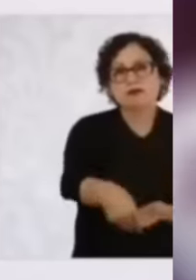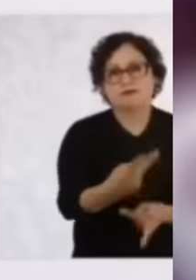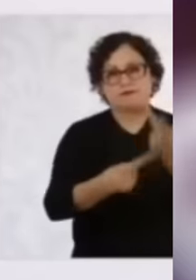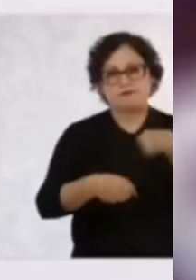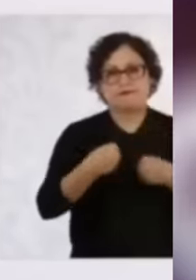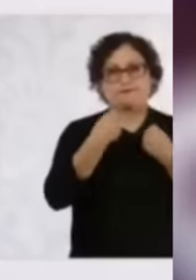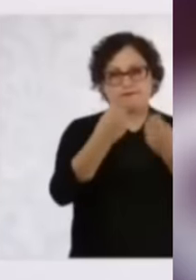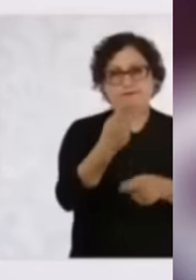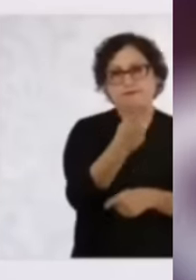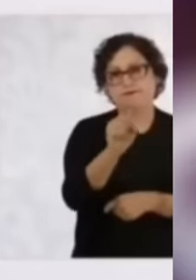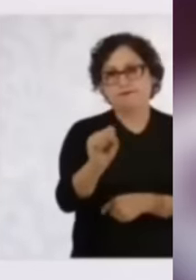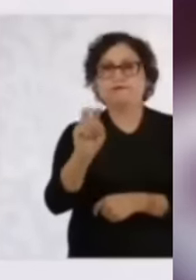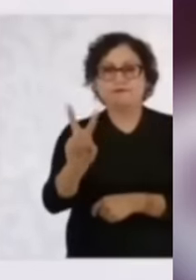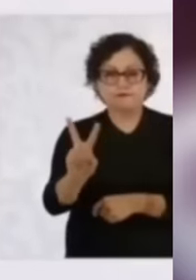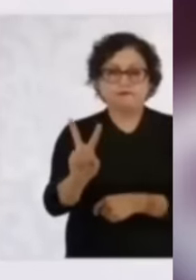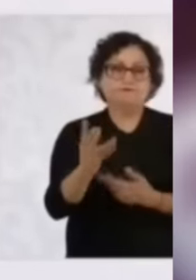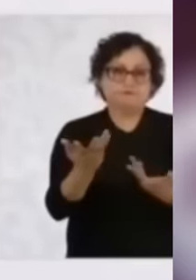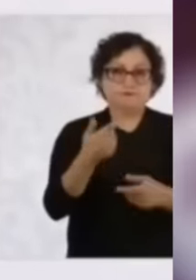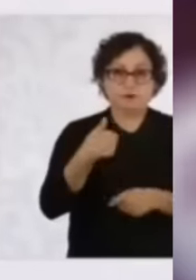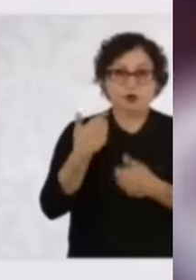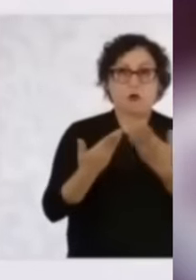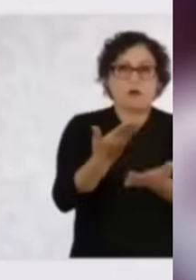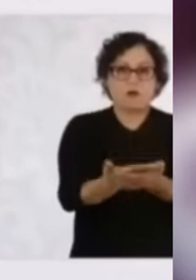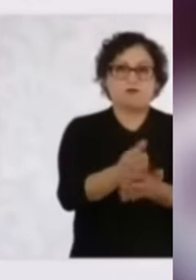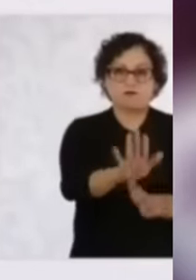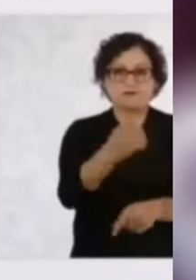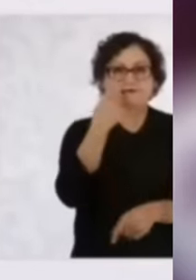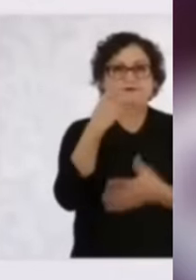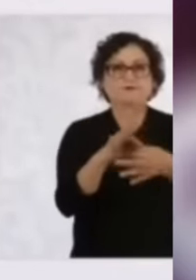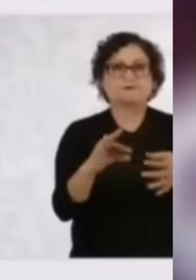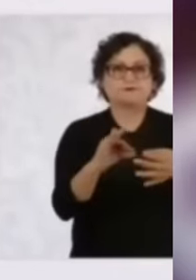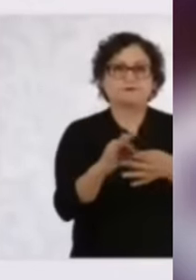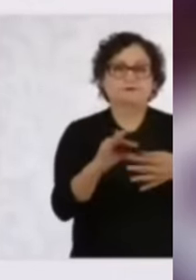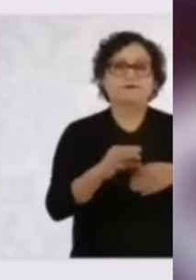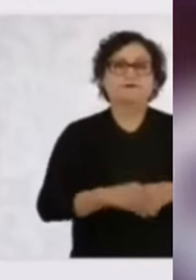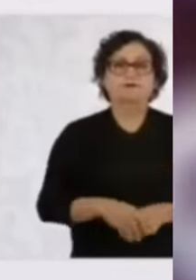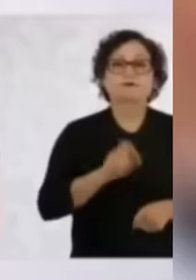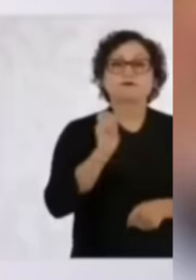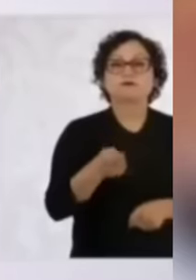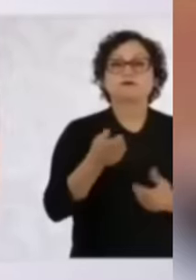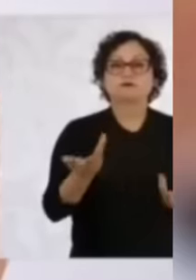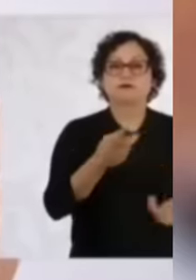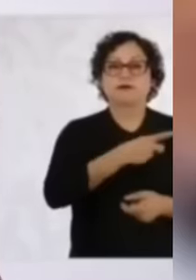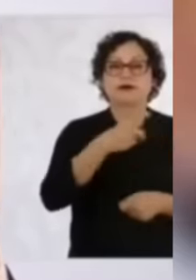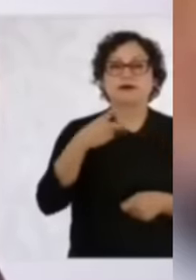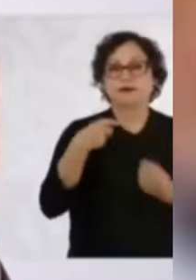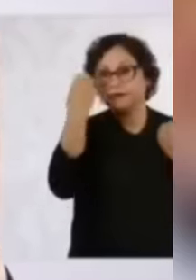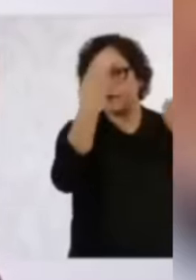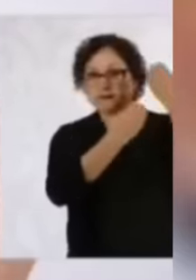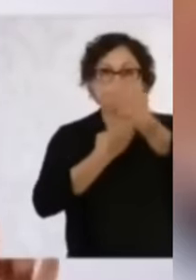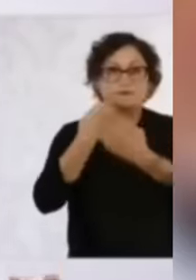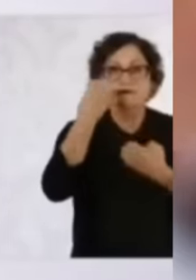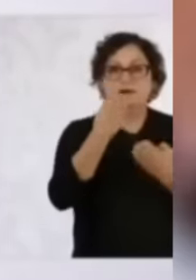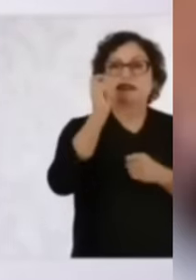La propuesta es, se las adelanto, que disminuya un poco, solo un poco, el gasto en